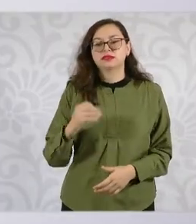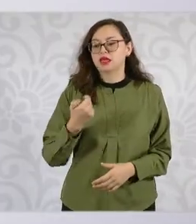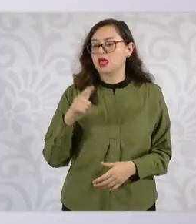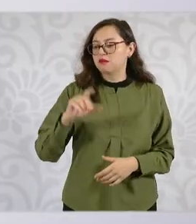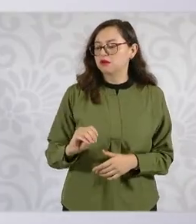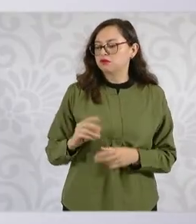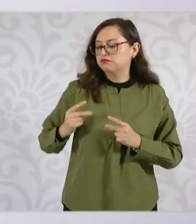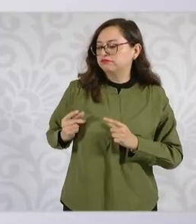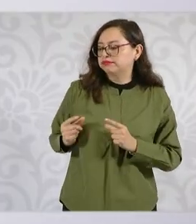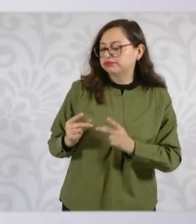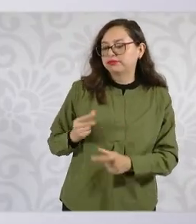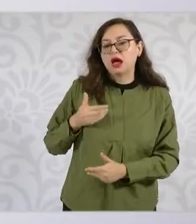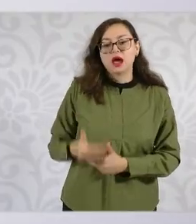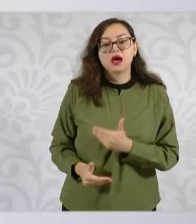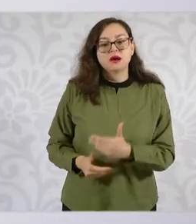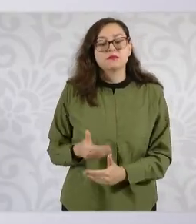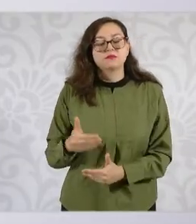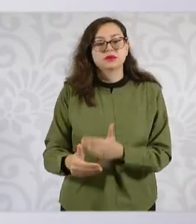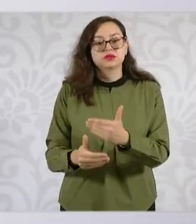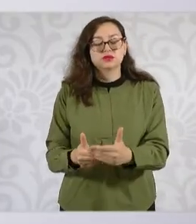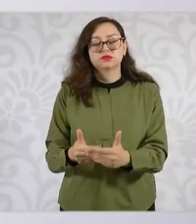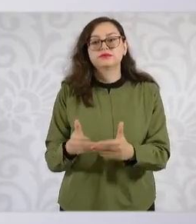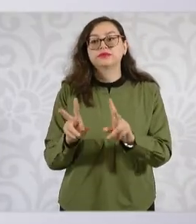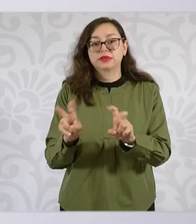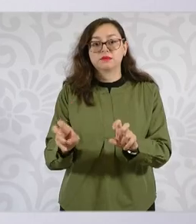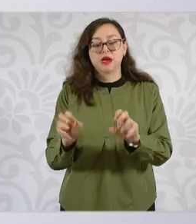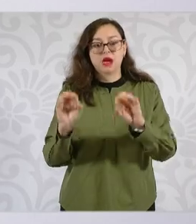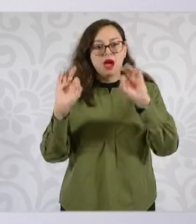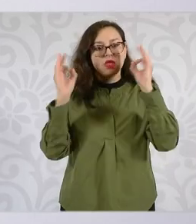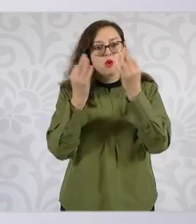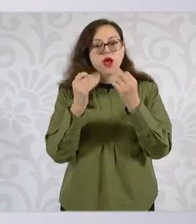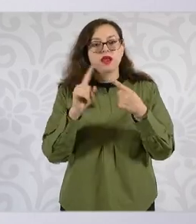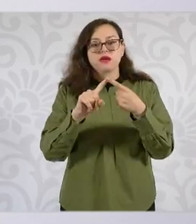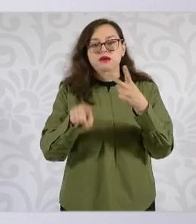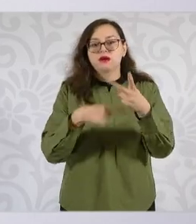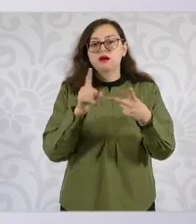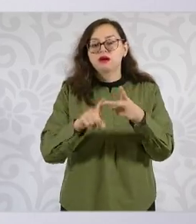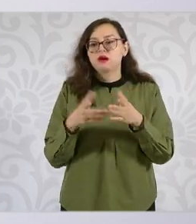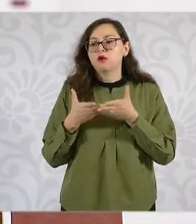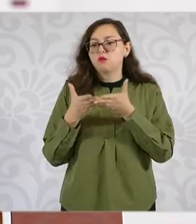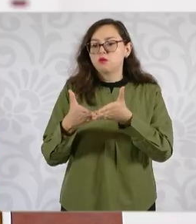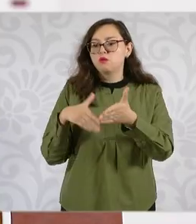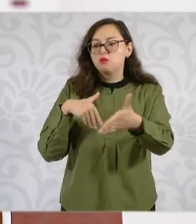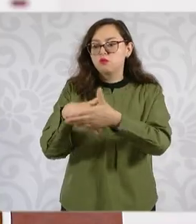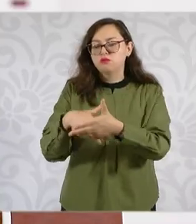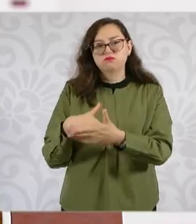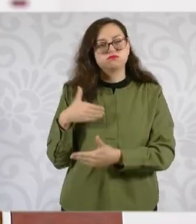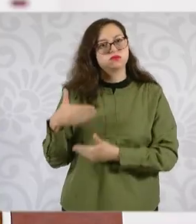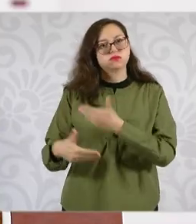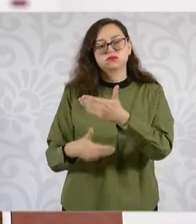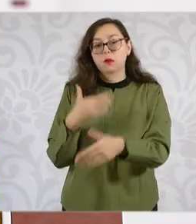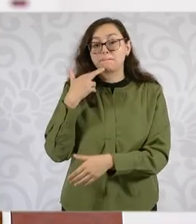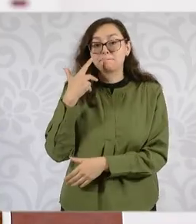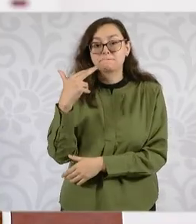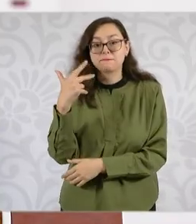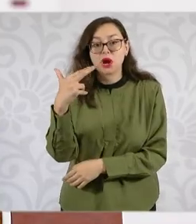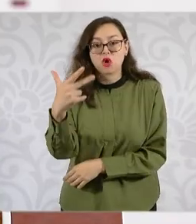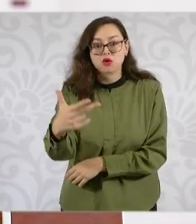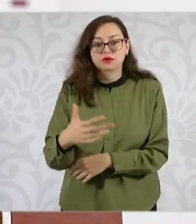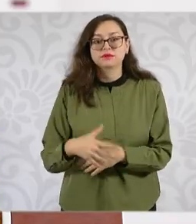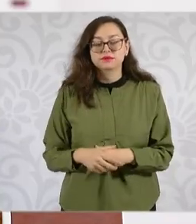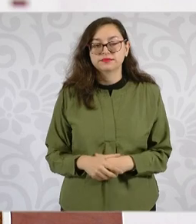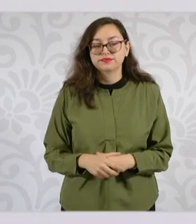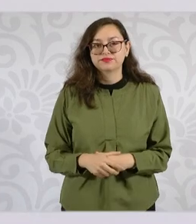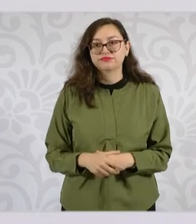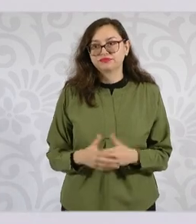tanto en aduanas como en puertos y se sigue trabajando conjuntamente. ¿Cuál es la manera de